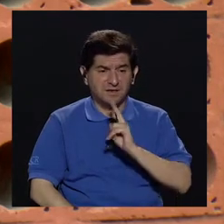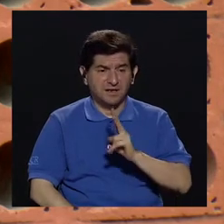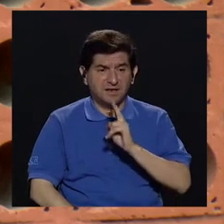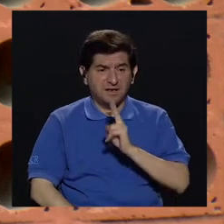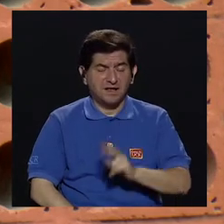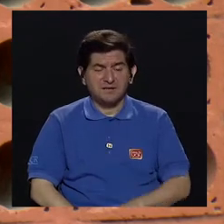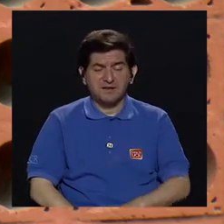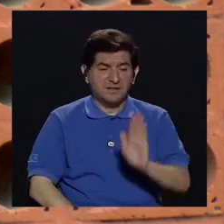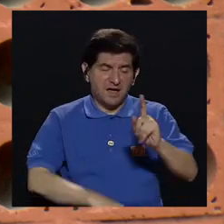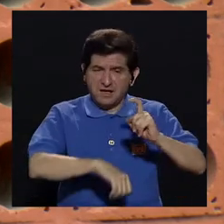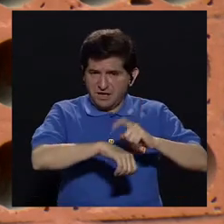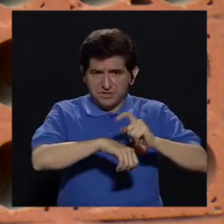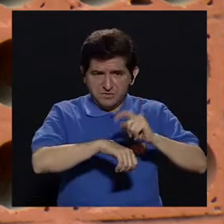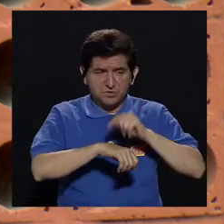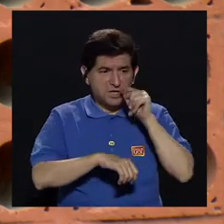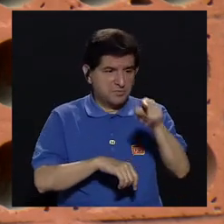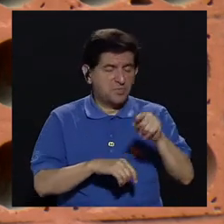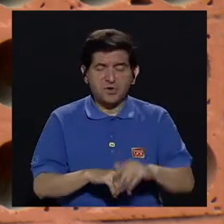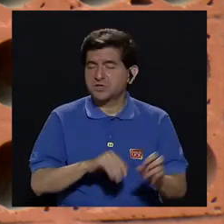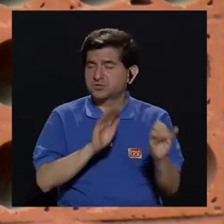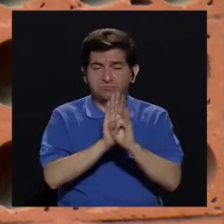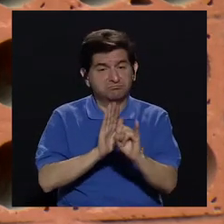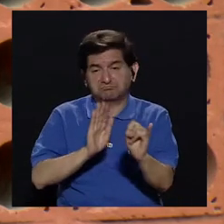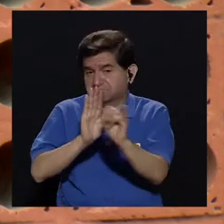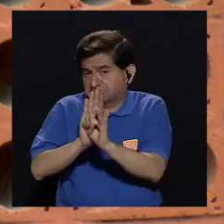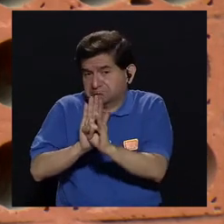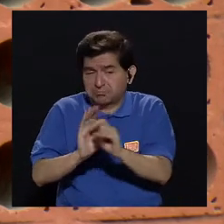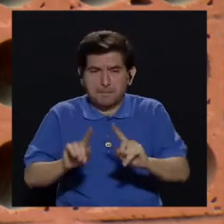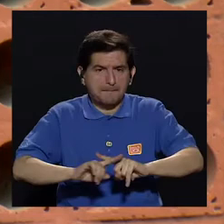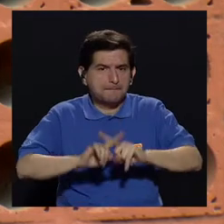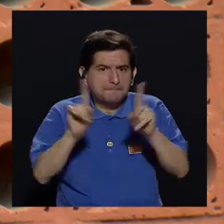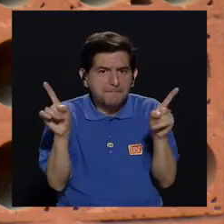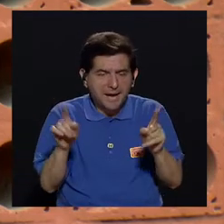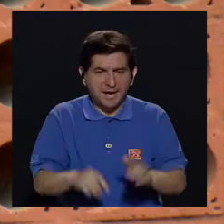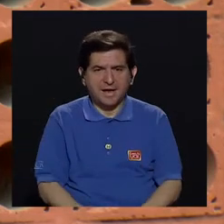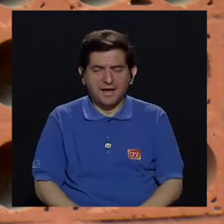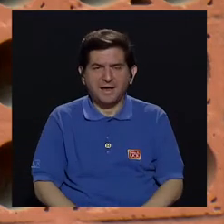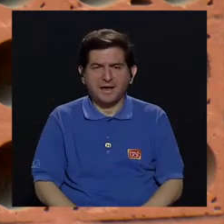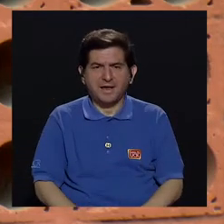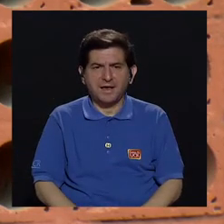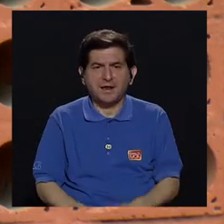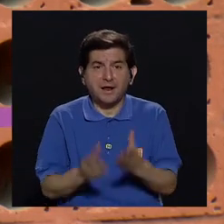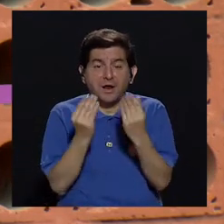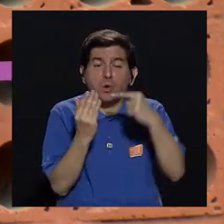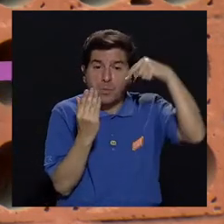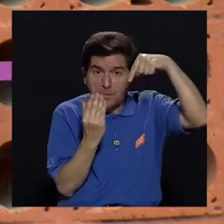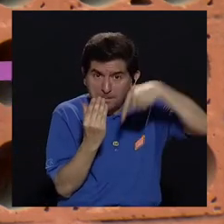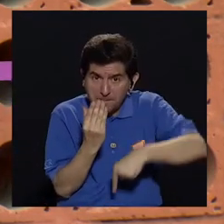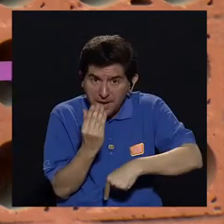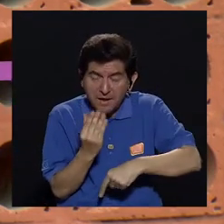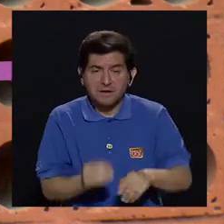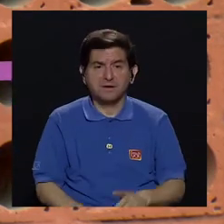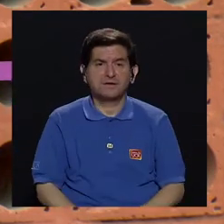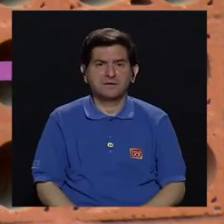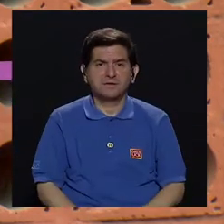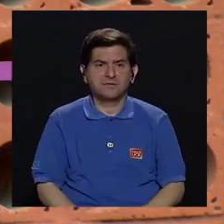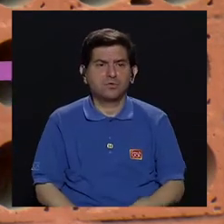Bueno, realmente puede ser que en su época él no los hubiera identificado, pero los trastornos de pánico,